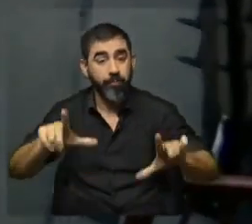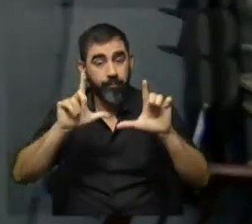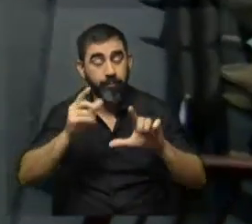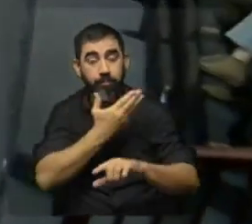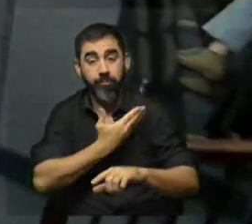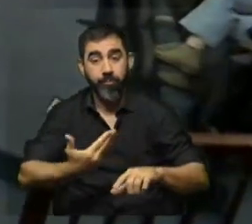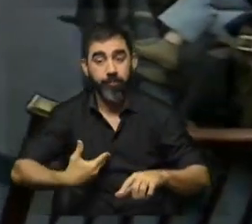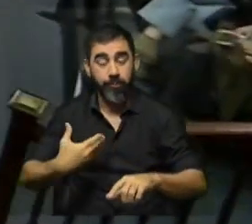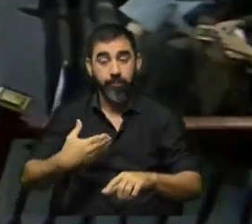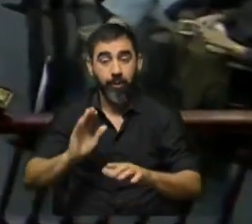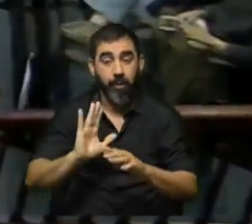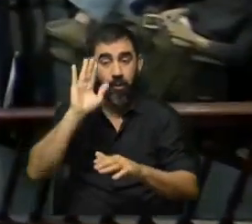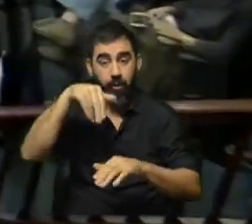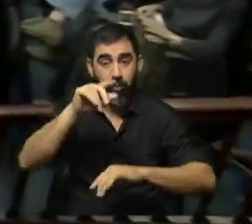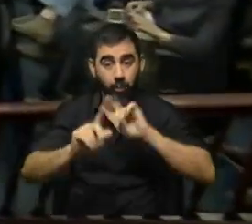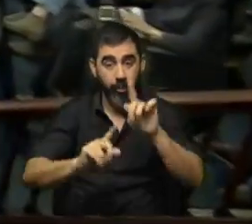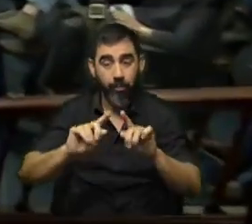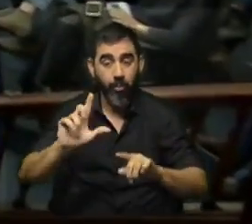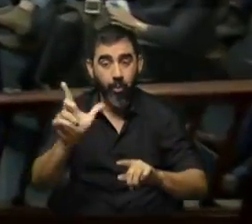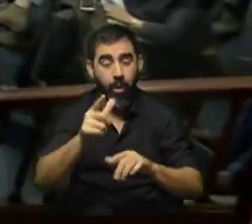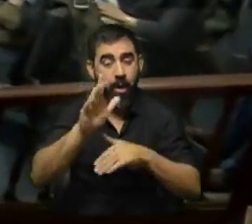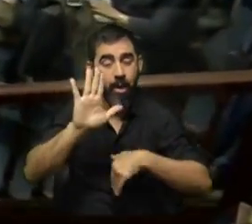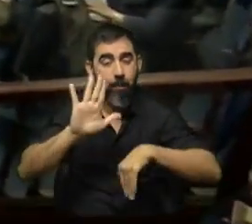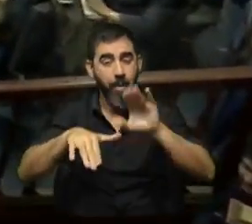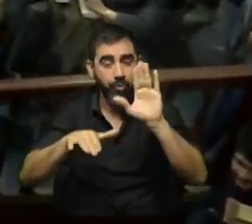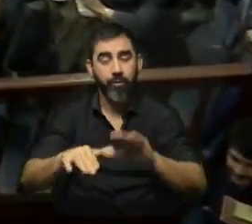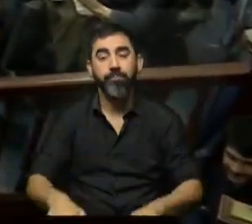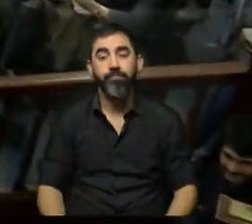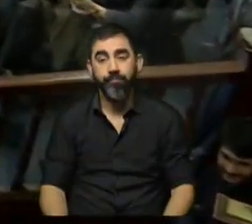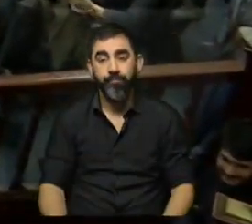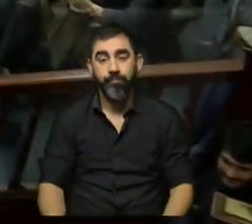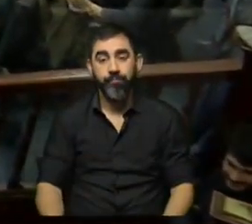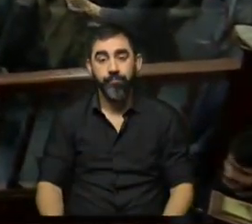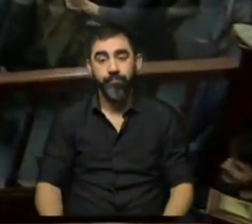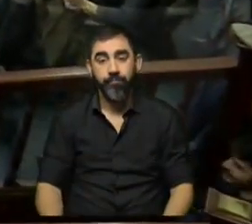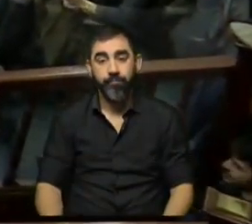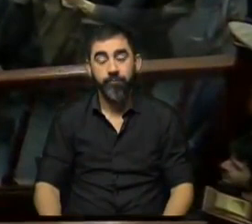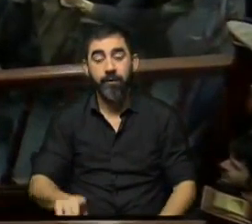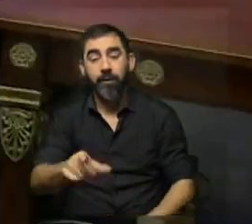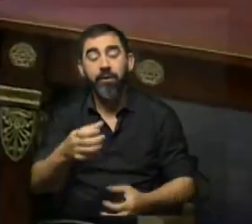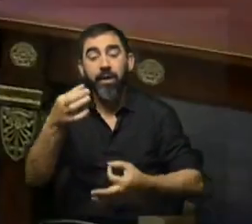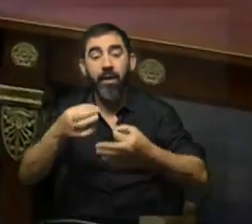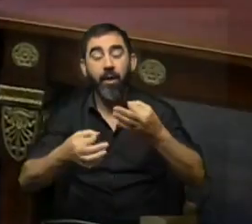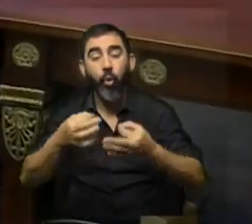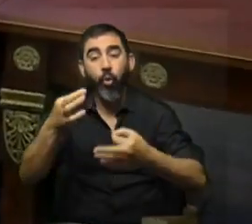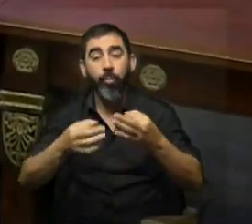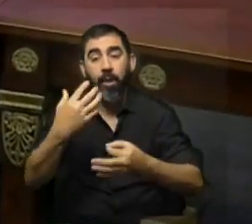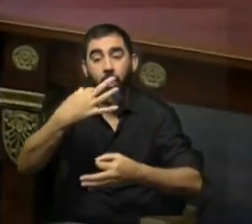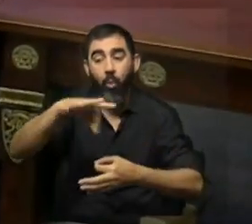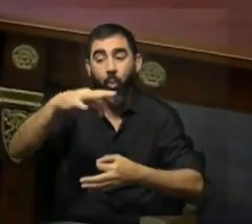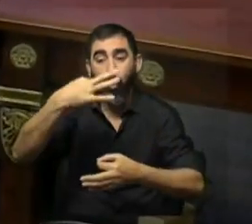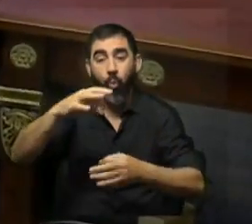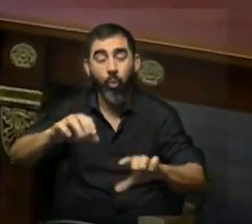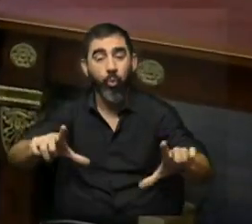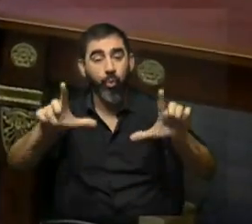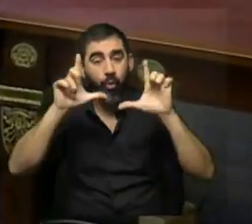frente de la Universidad de la República, luego que no se consiguieran los votos necesarios. Sí, finalmente el ex decano de Economía fue el único candidato postulado por los órdenes